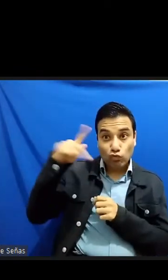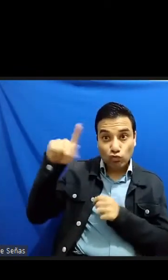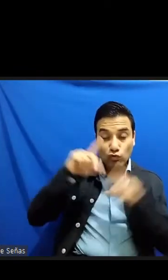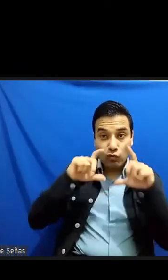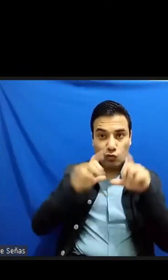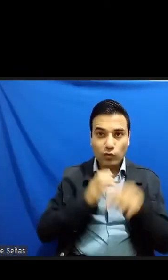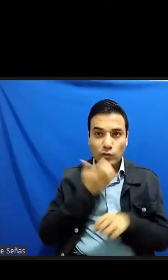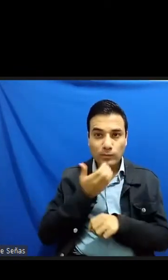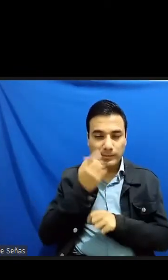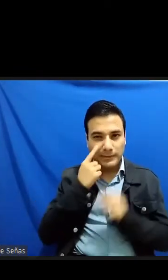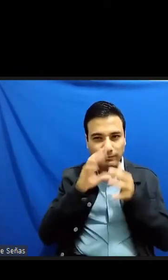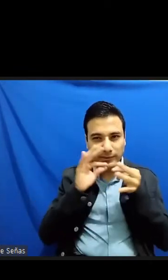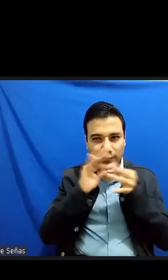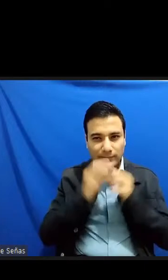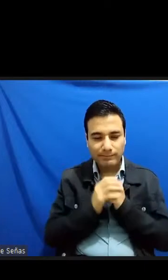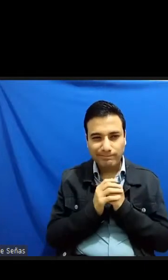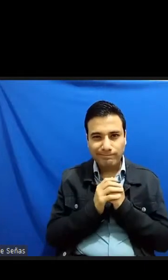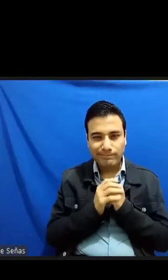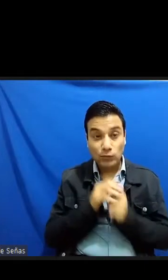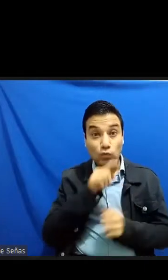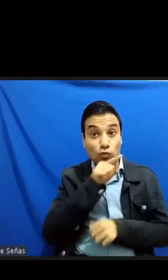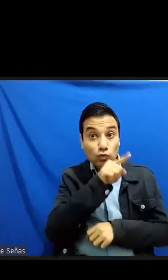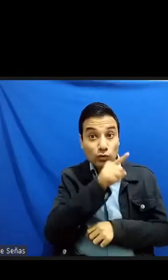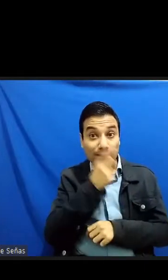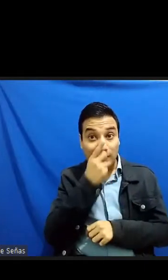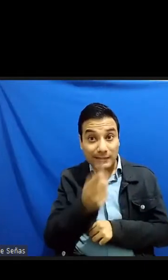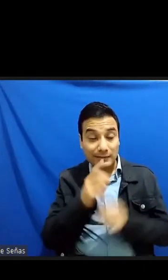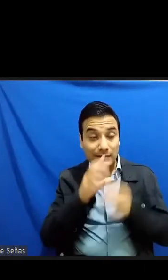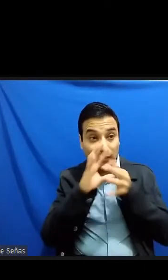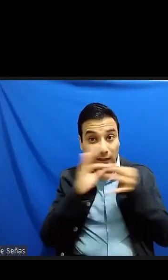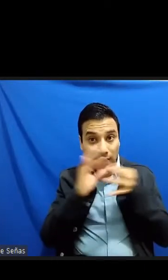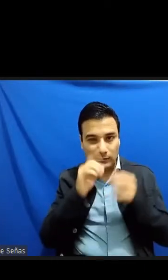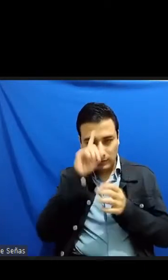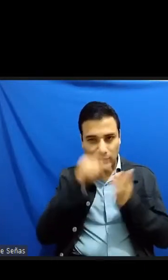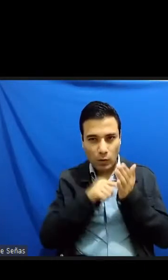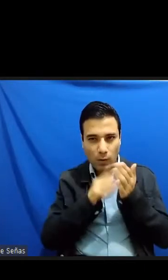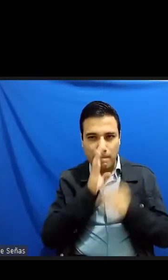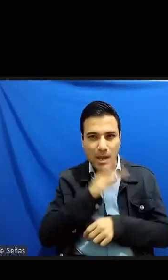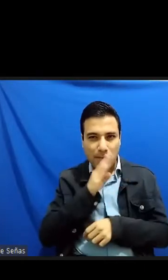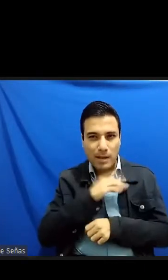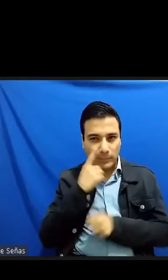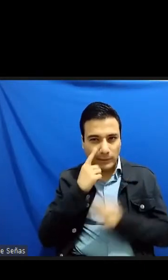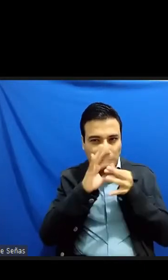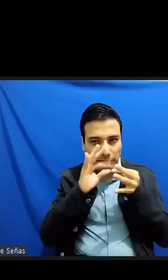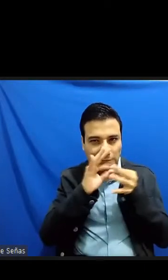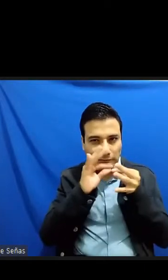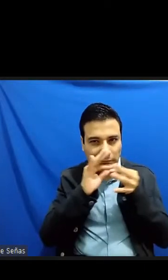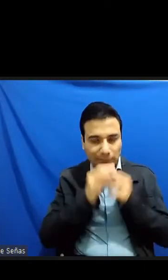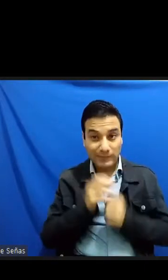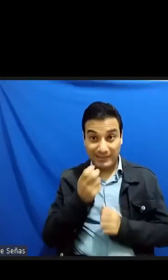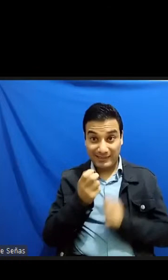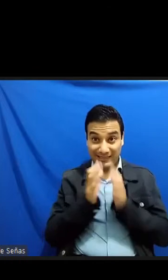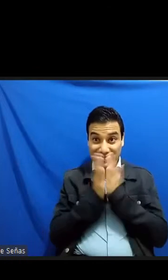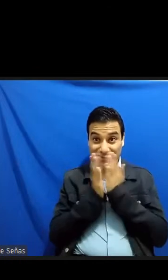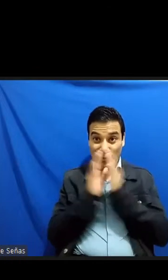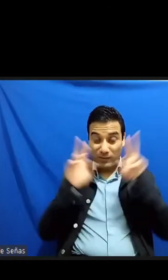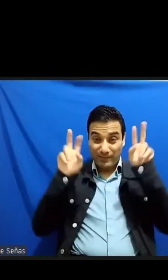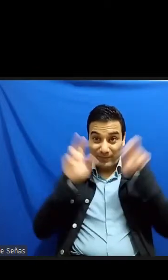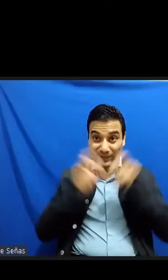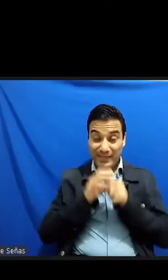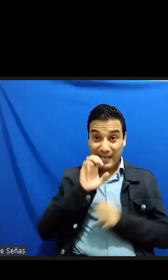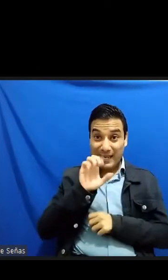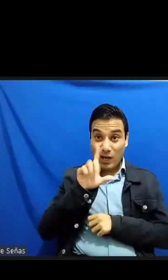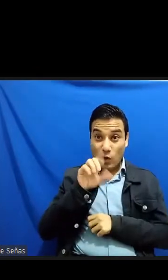ponía en duda las afirmaciones de King que ese tratado el elogio de la sombra era un